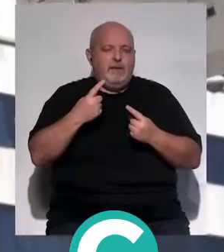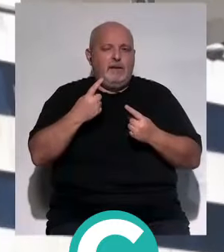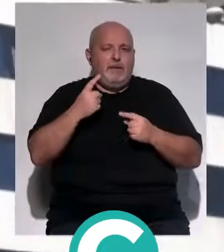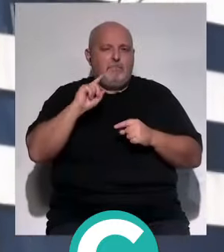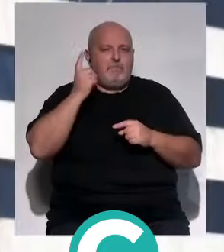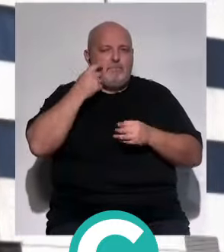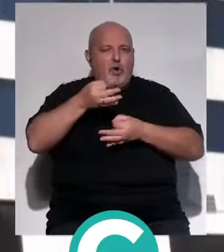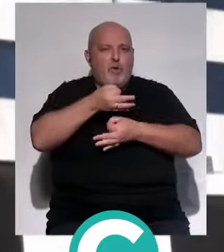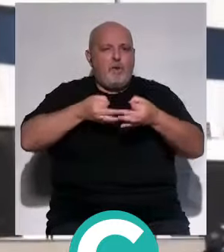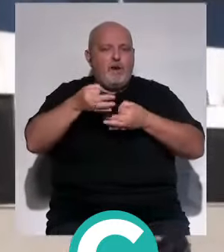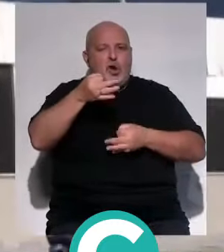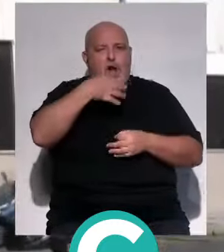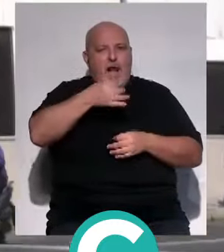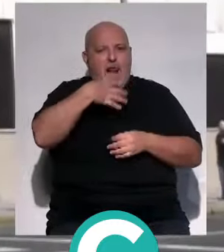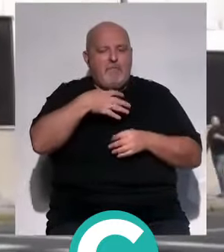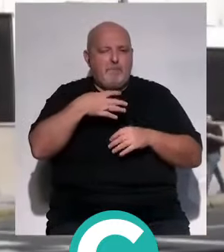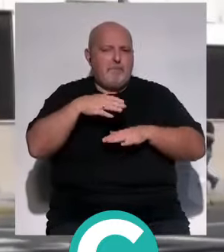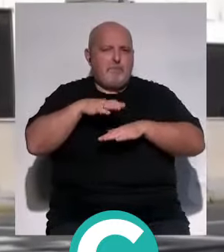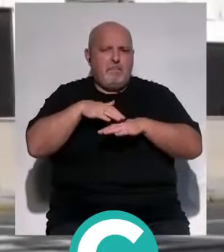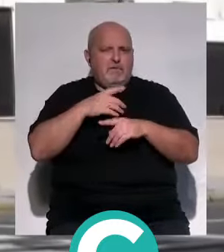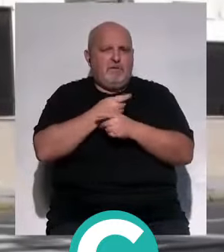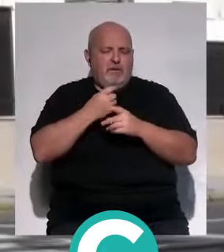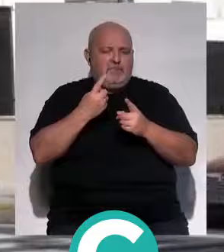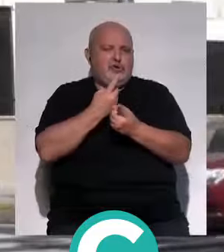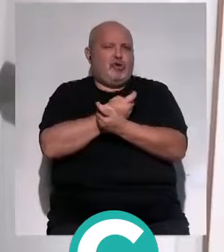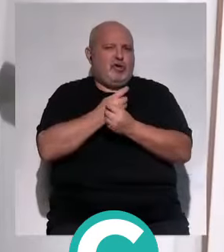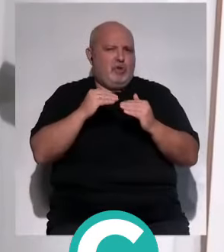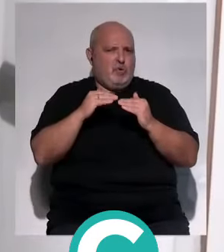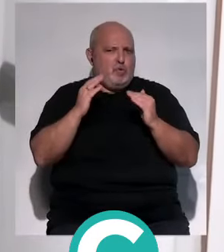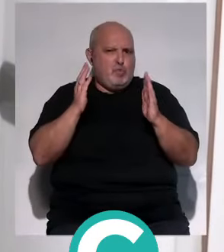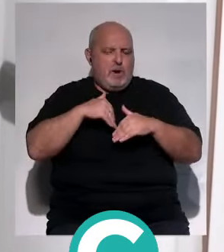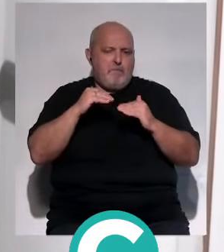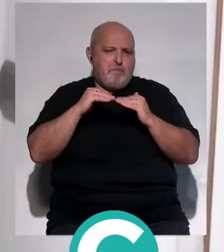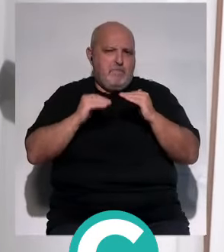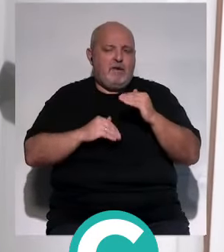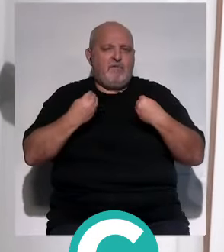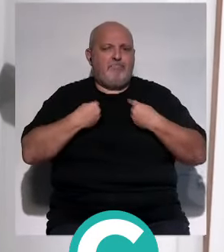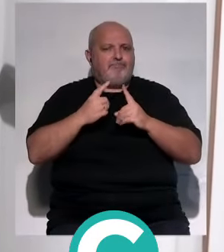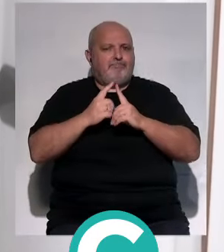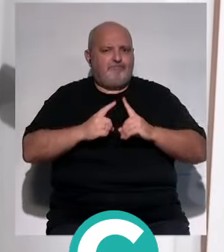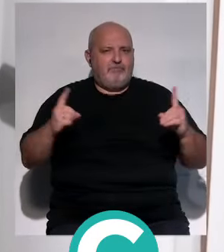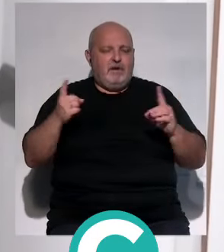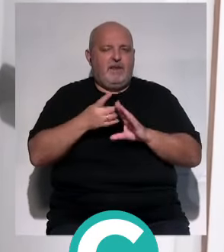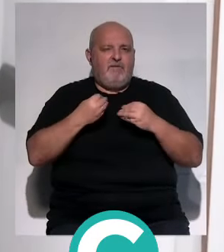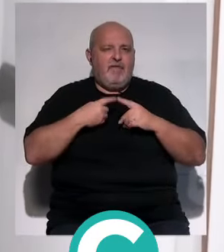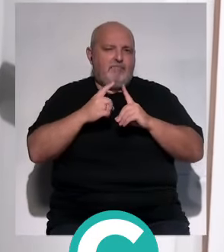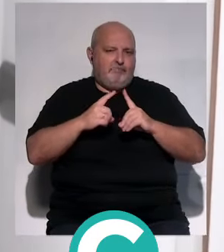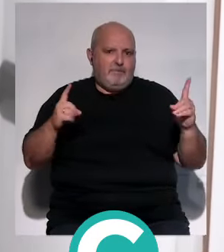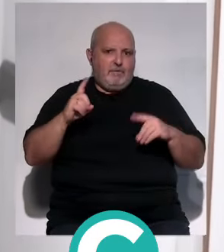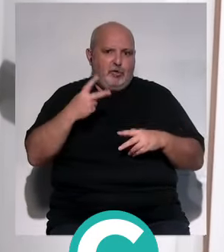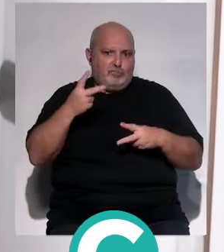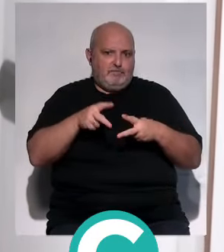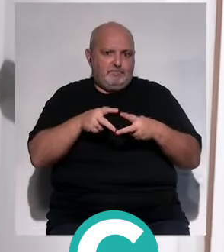hormonales orales con una mínima toxicidad, que aportan mayor supervivencia y calidad de vida a los afectados.